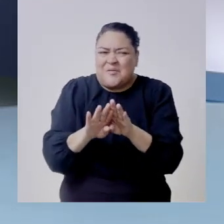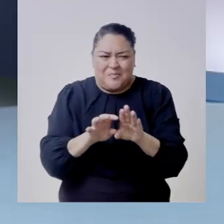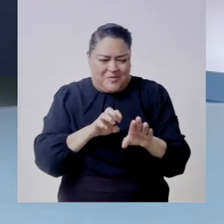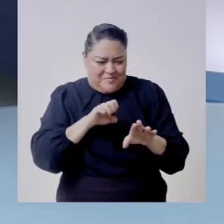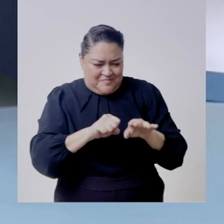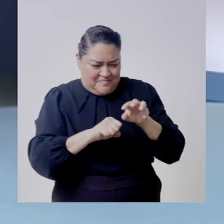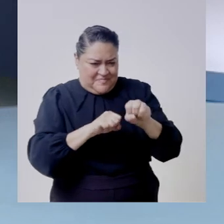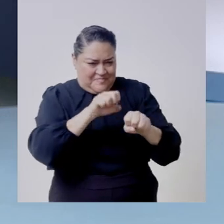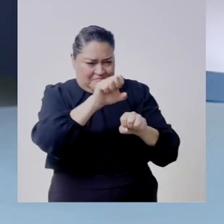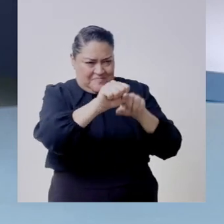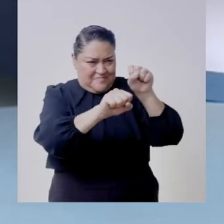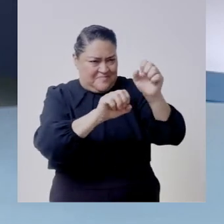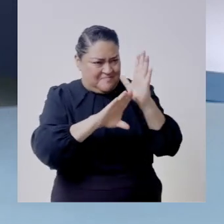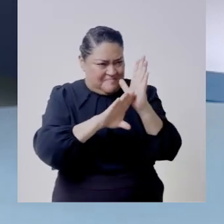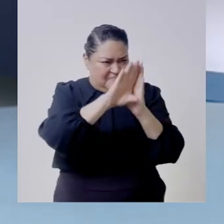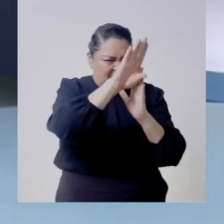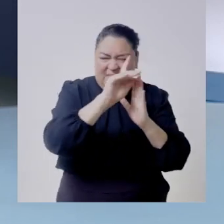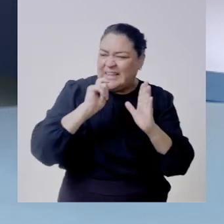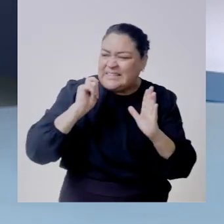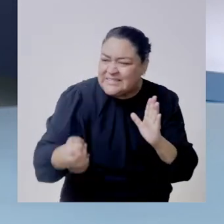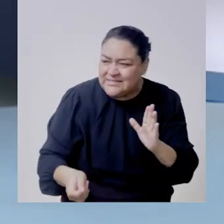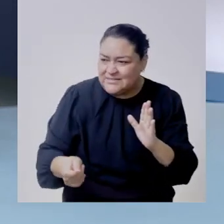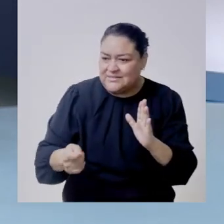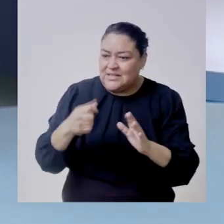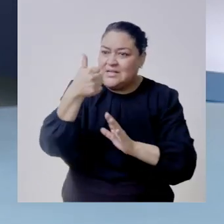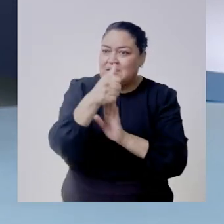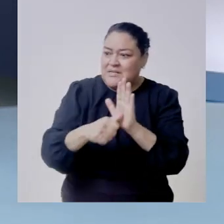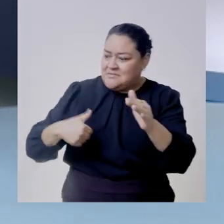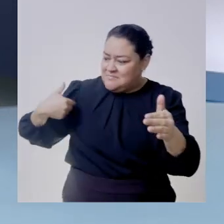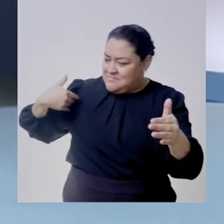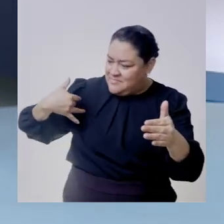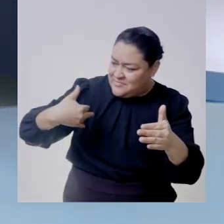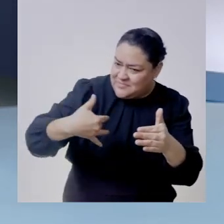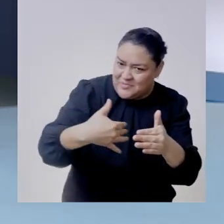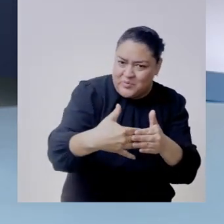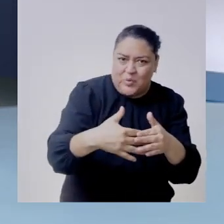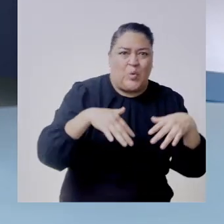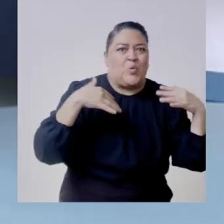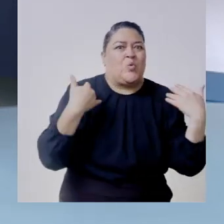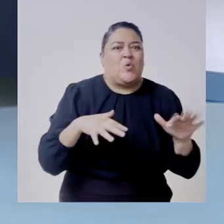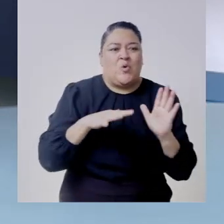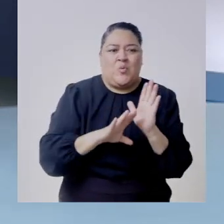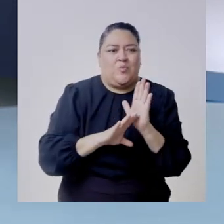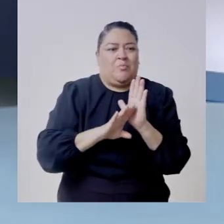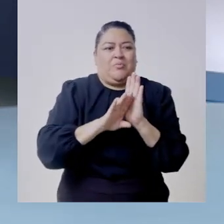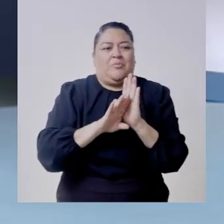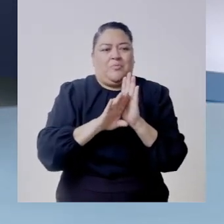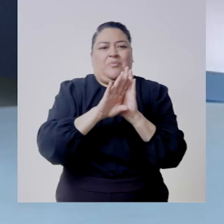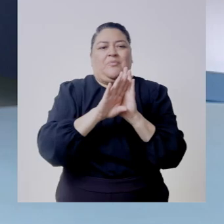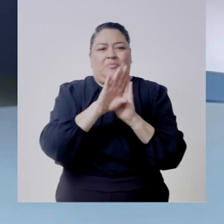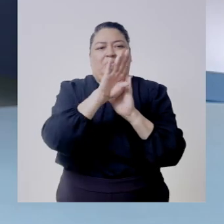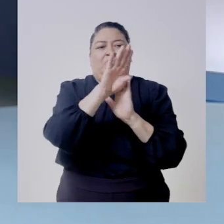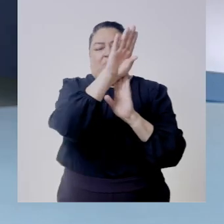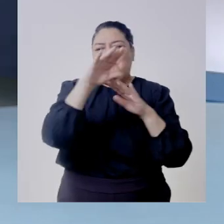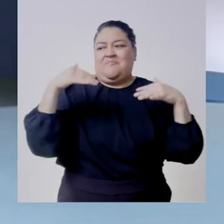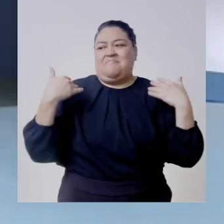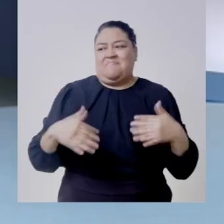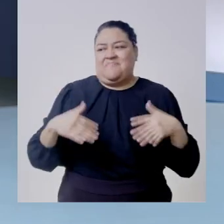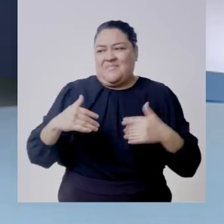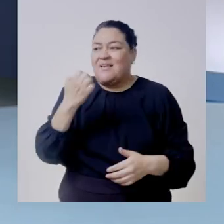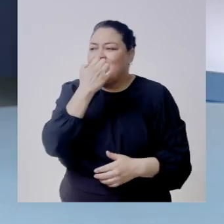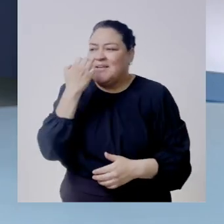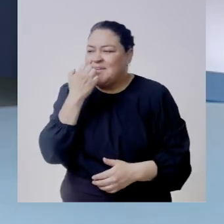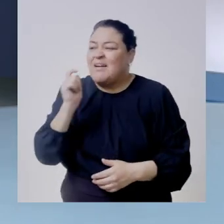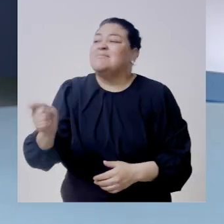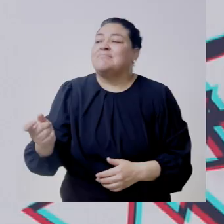todos esos logros la verdad es que ha sido seis meses de anotar siempre un punto más para la escuela judicial